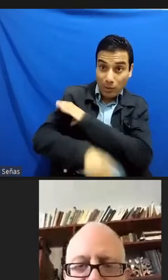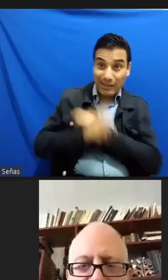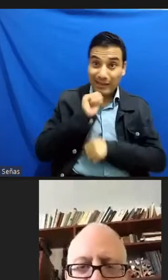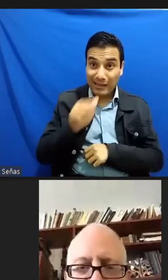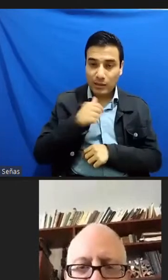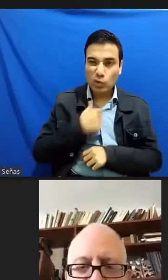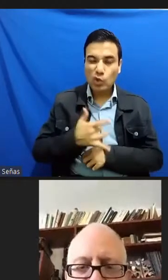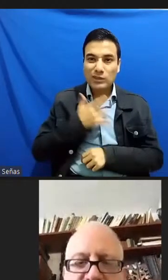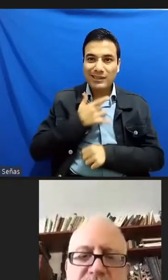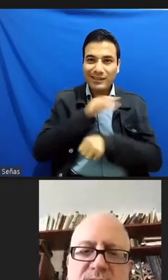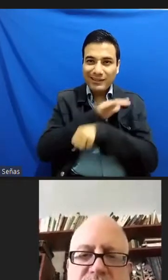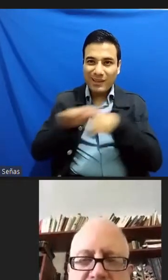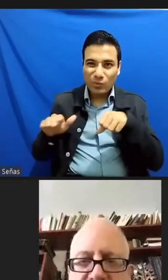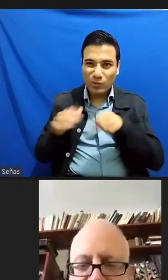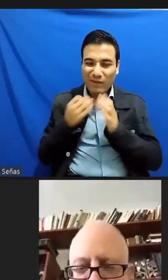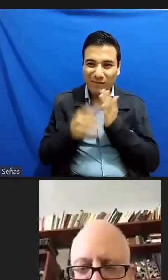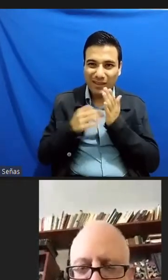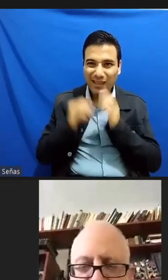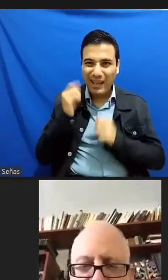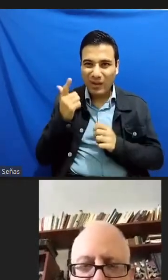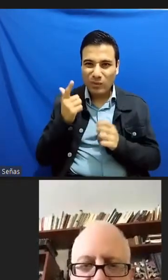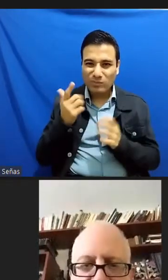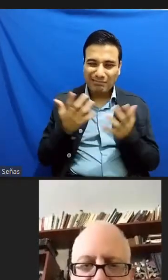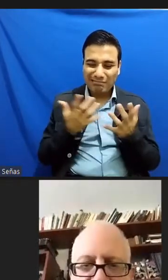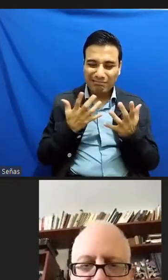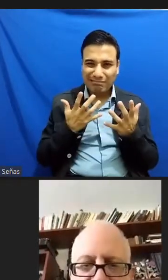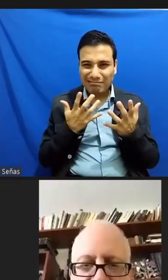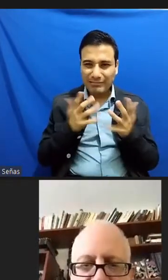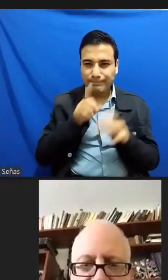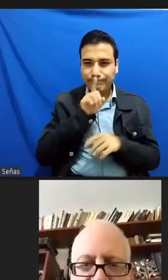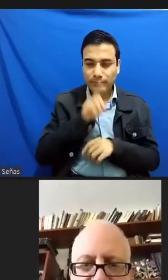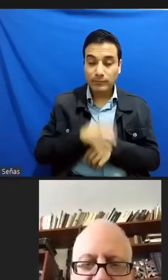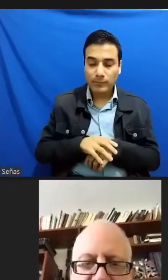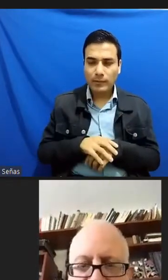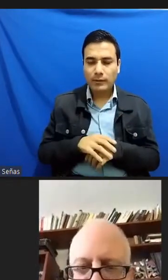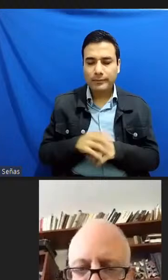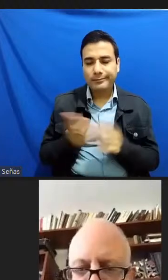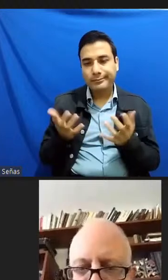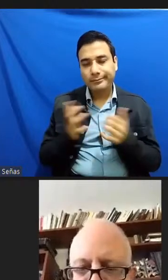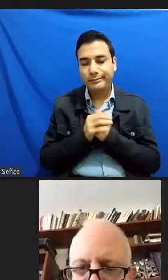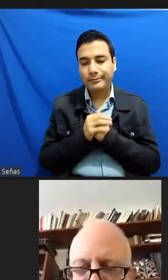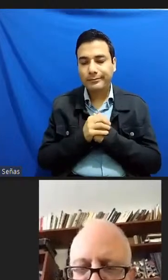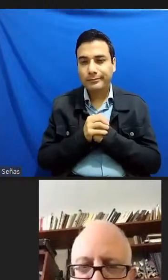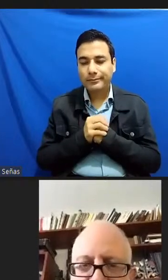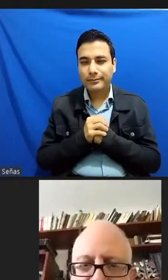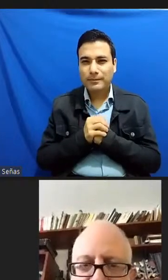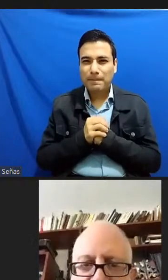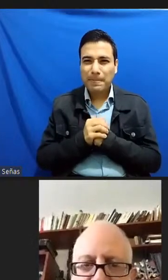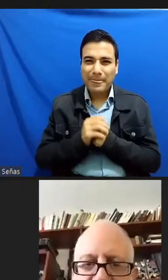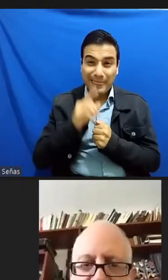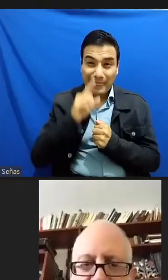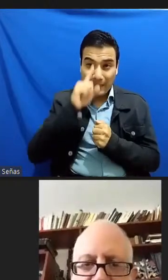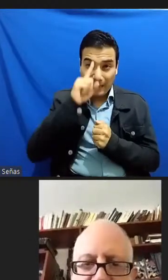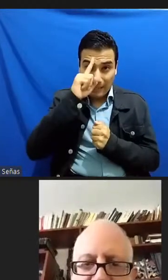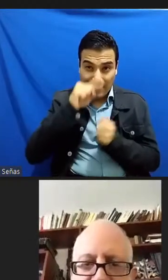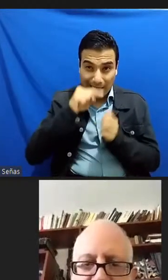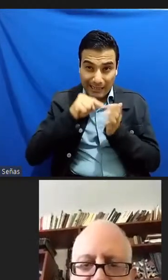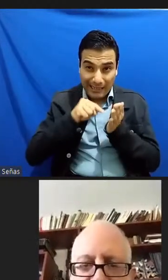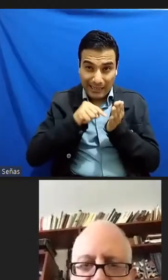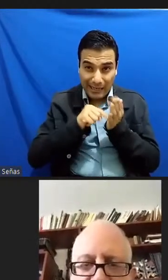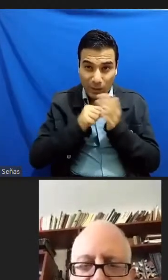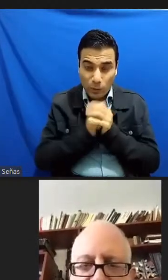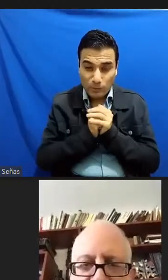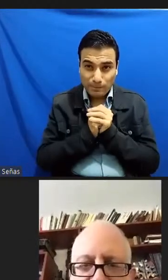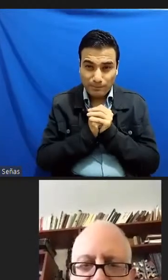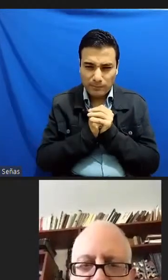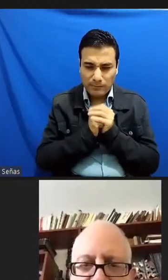dándome cuenta de que de que me estorbaba yo creo que que que que lo suplanté